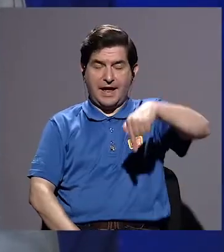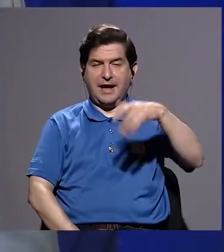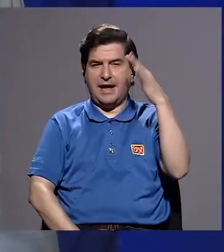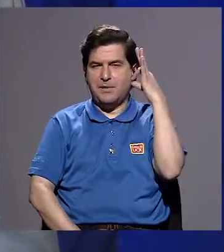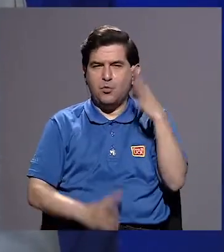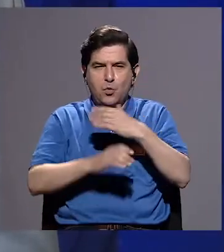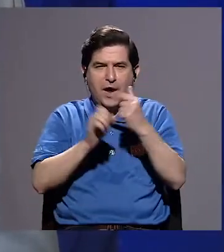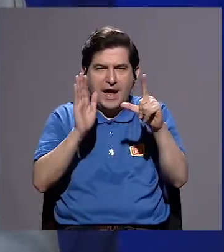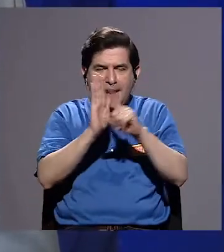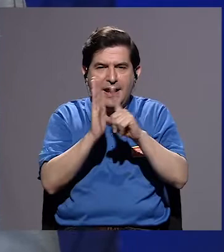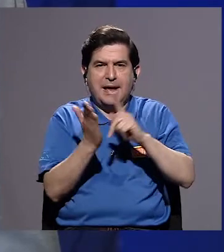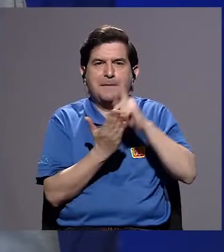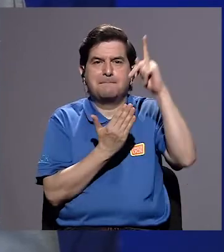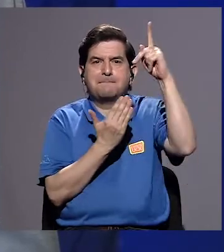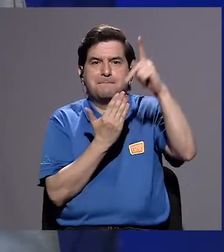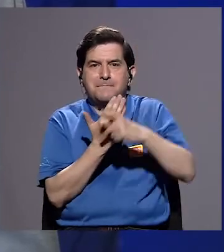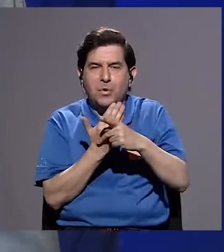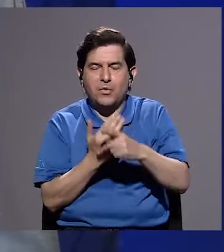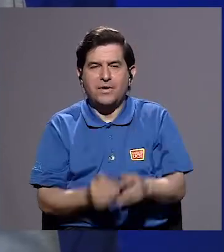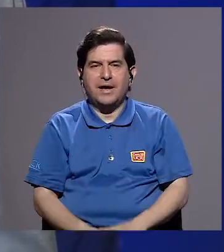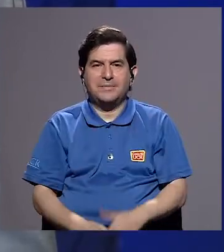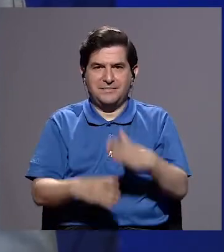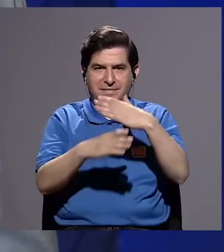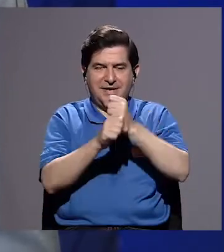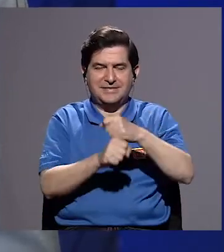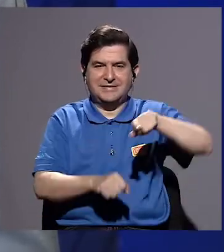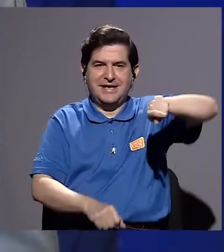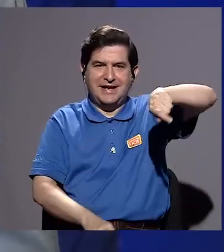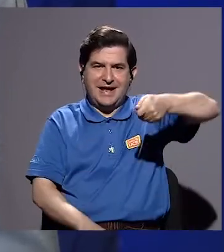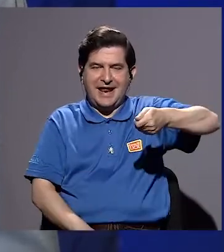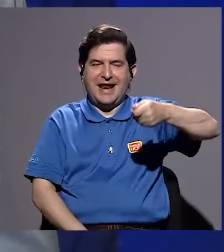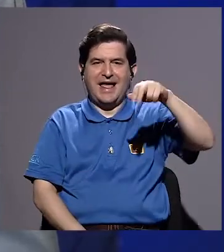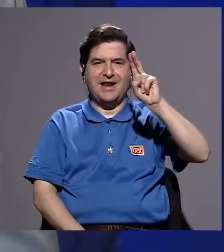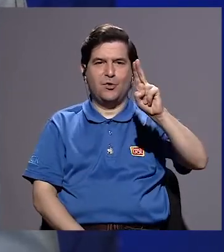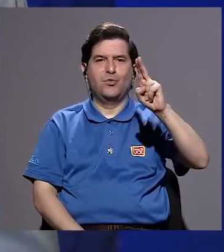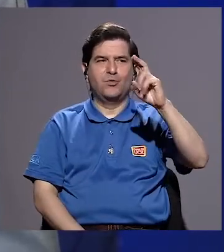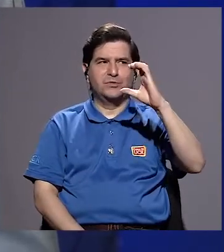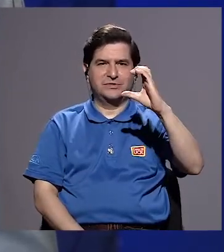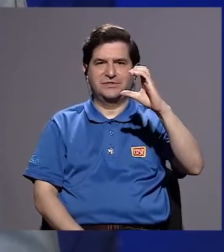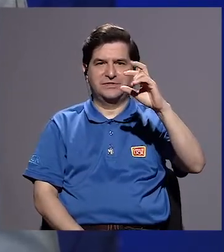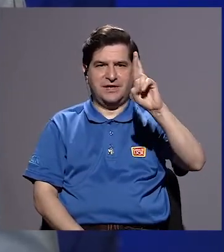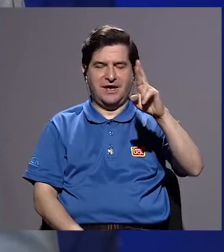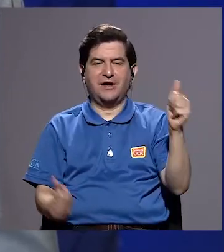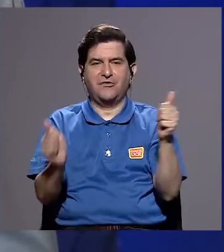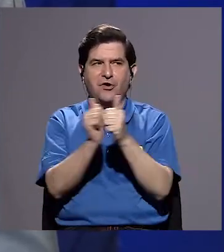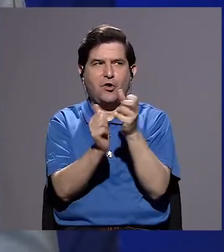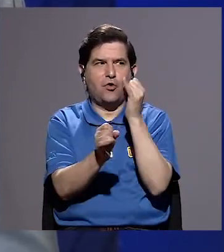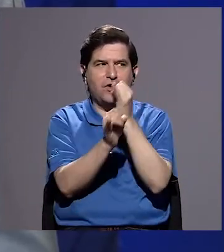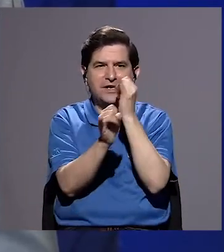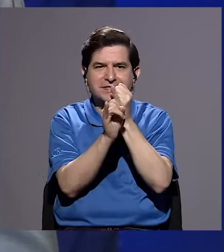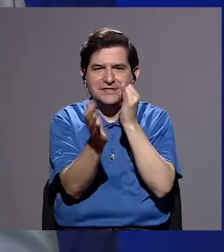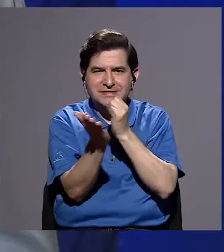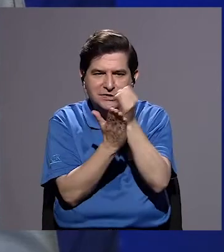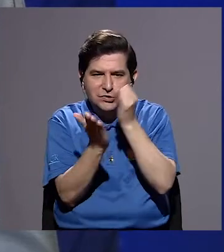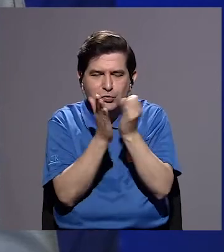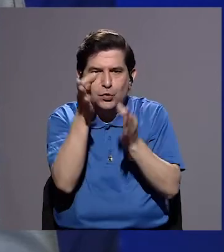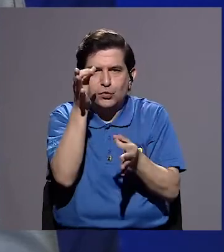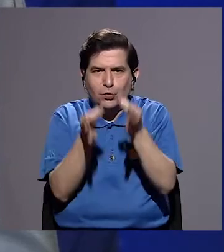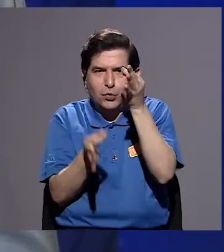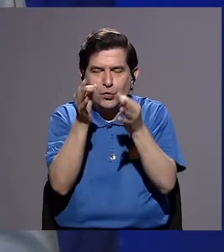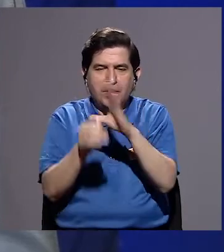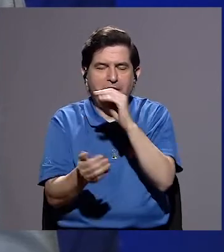Estamos en Mujeres de Ley, un programa producido por Canal UCR junto con el Instituto de